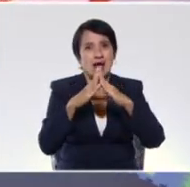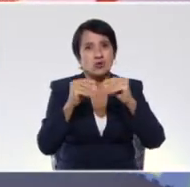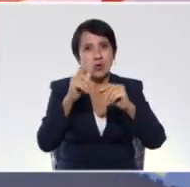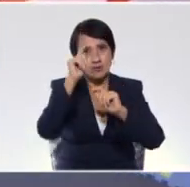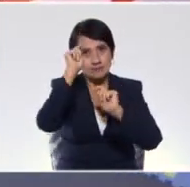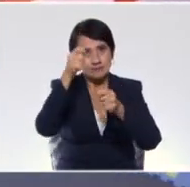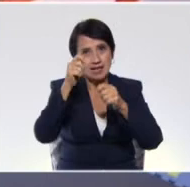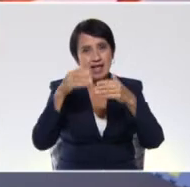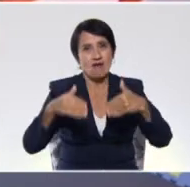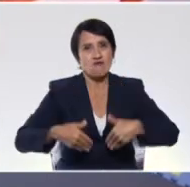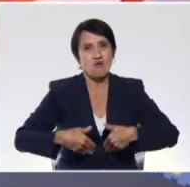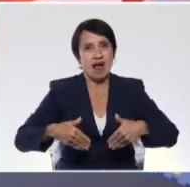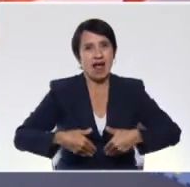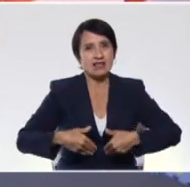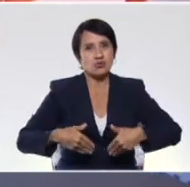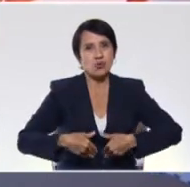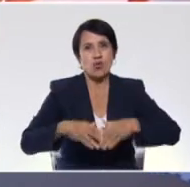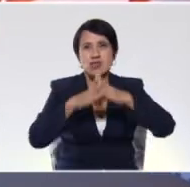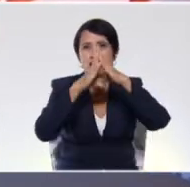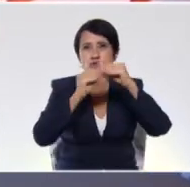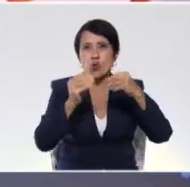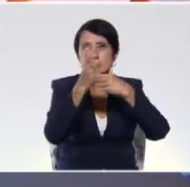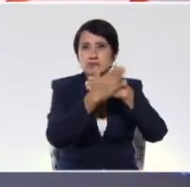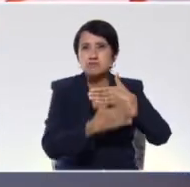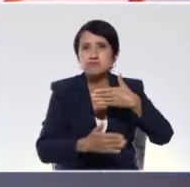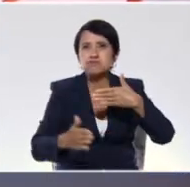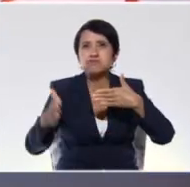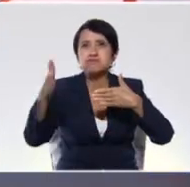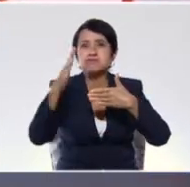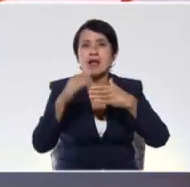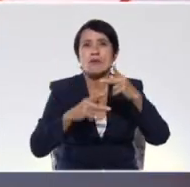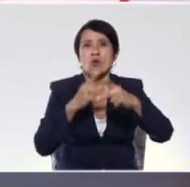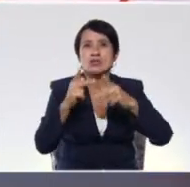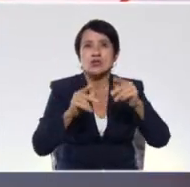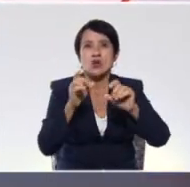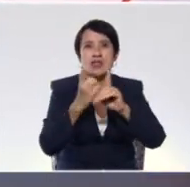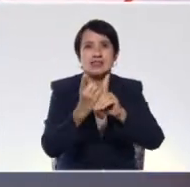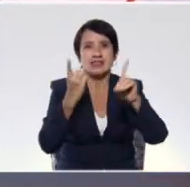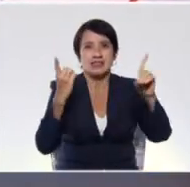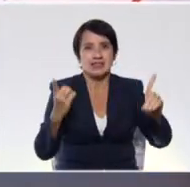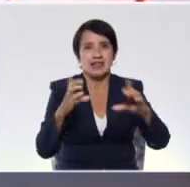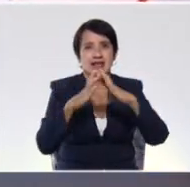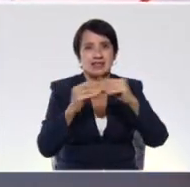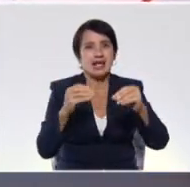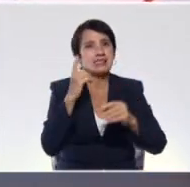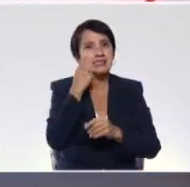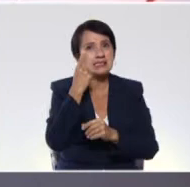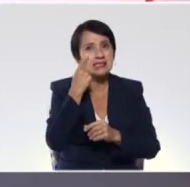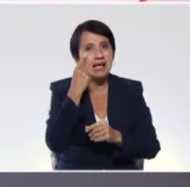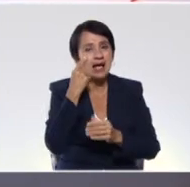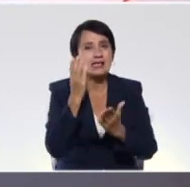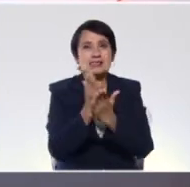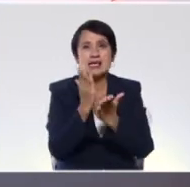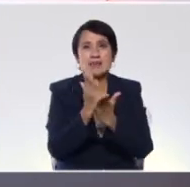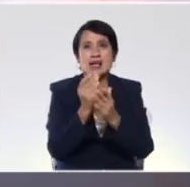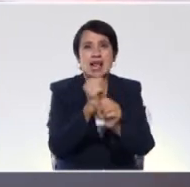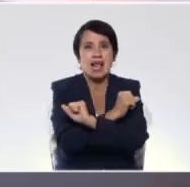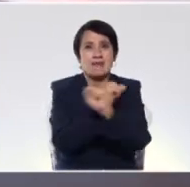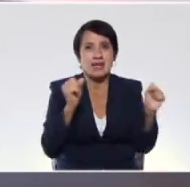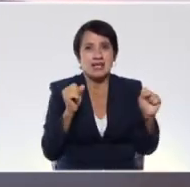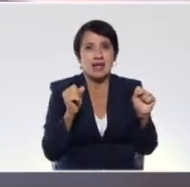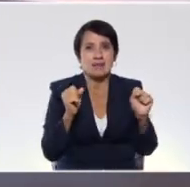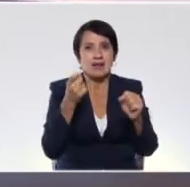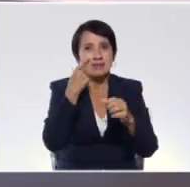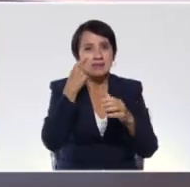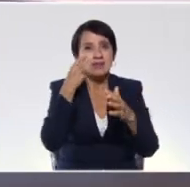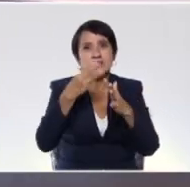gran esfuerzo en todo lo que ha sido este proceso de educación a distancia. Por estar siempre pendiente todas las mañanas de nuestro